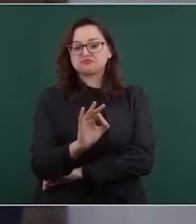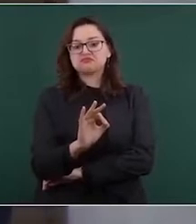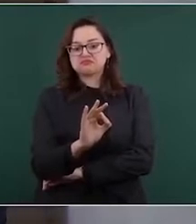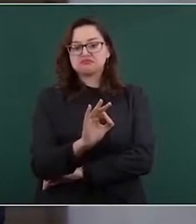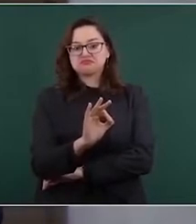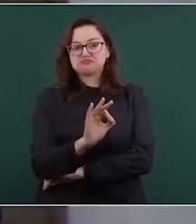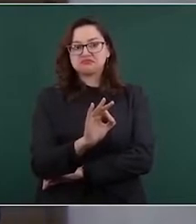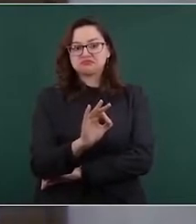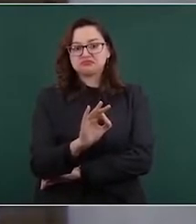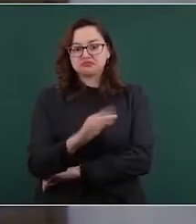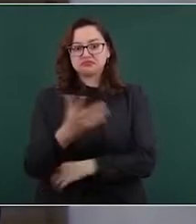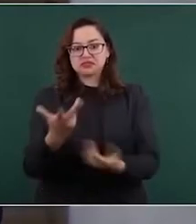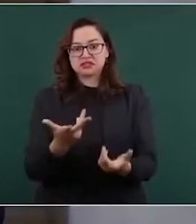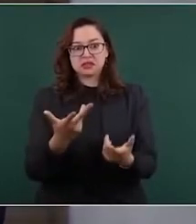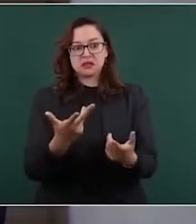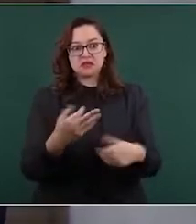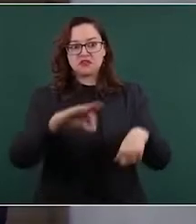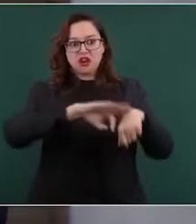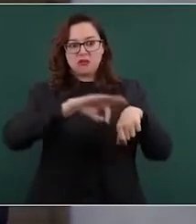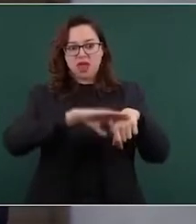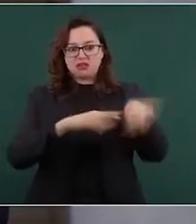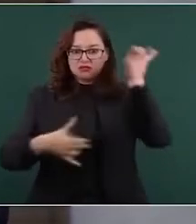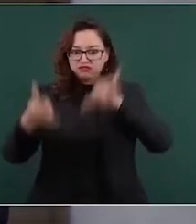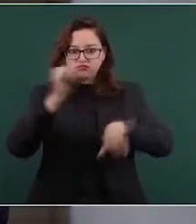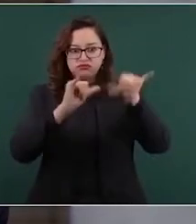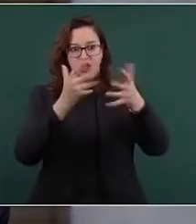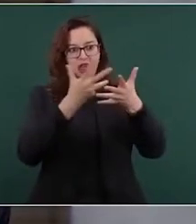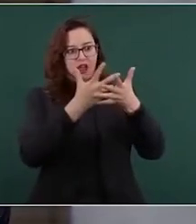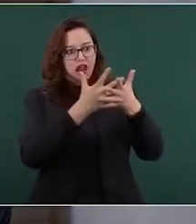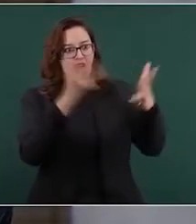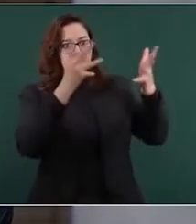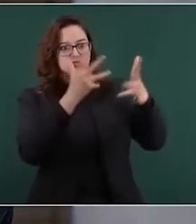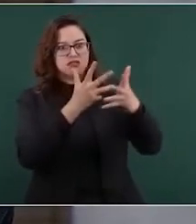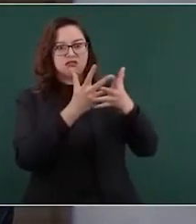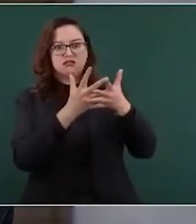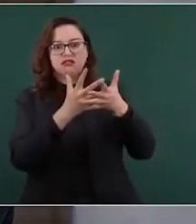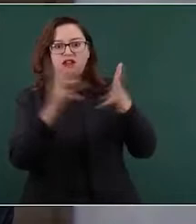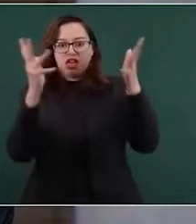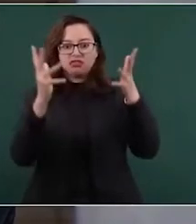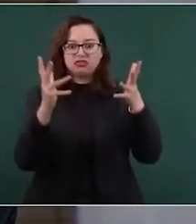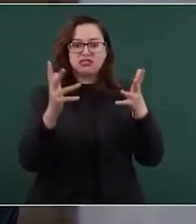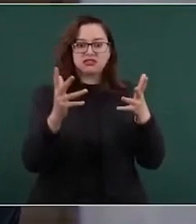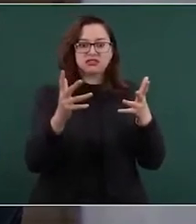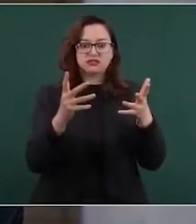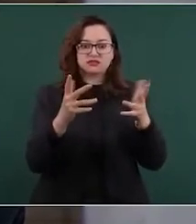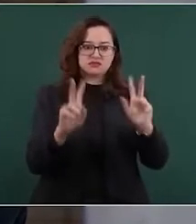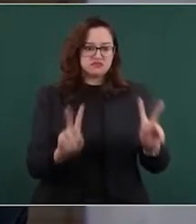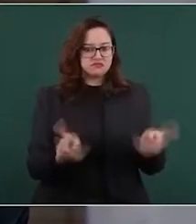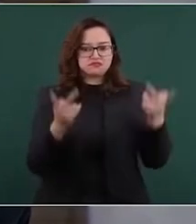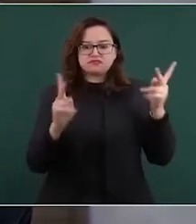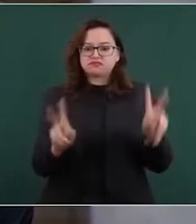laboratorios, de las grandes empresas farmacéuticas.